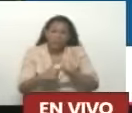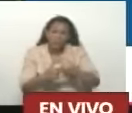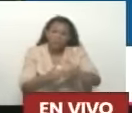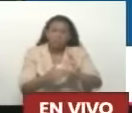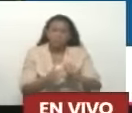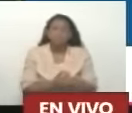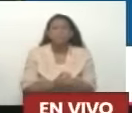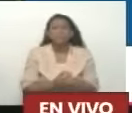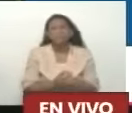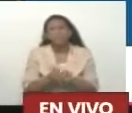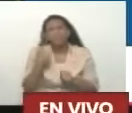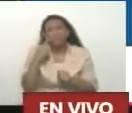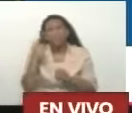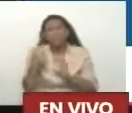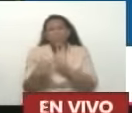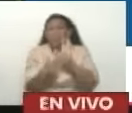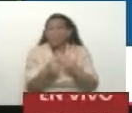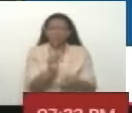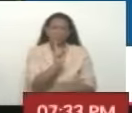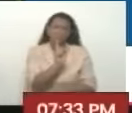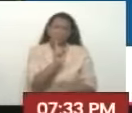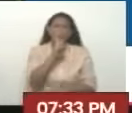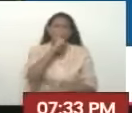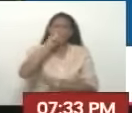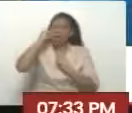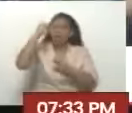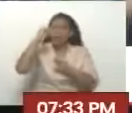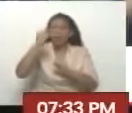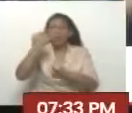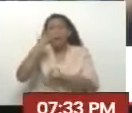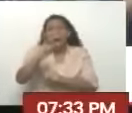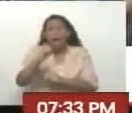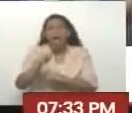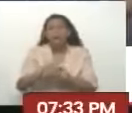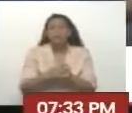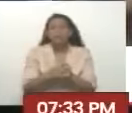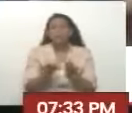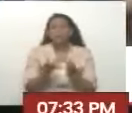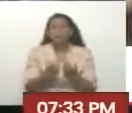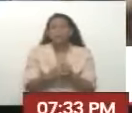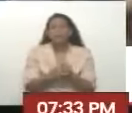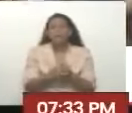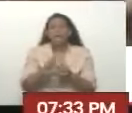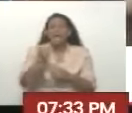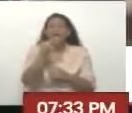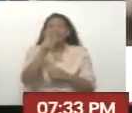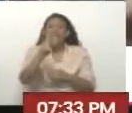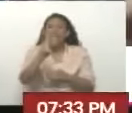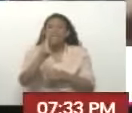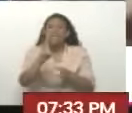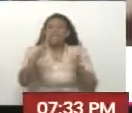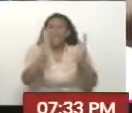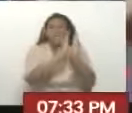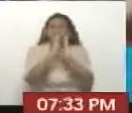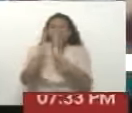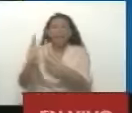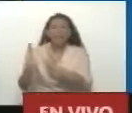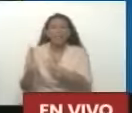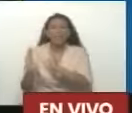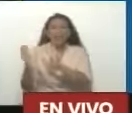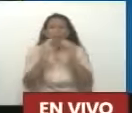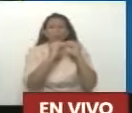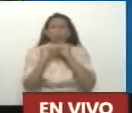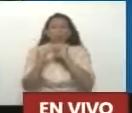Entonces decían No Maduro Tiene 13 tarjetas Hegemonía